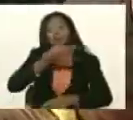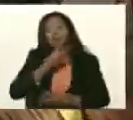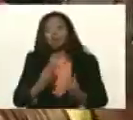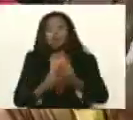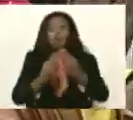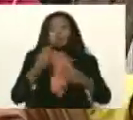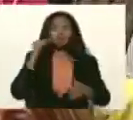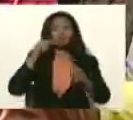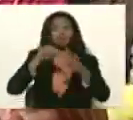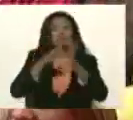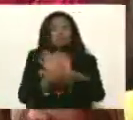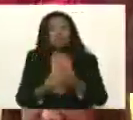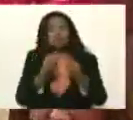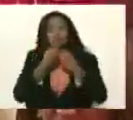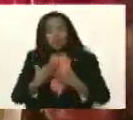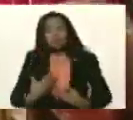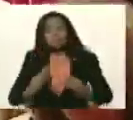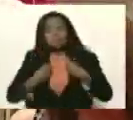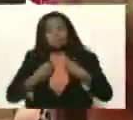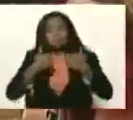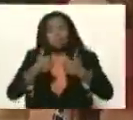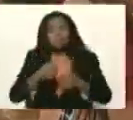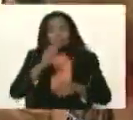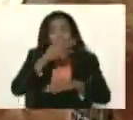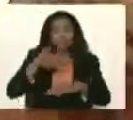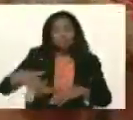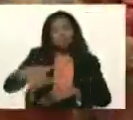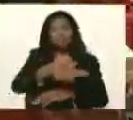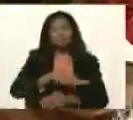apuntando al buen vivir, pueblo. gobierno federal de gobierno,